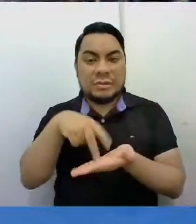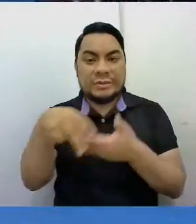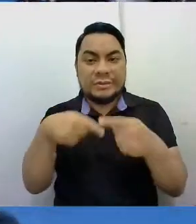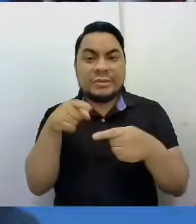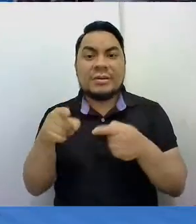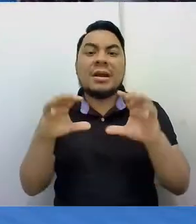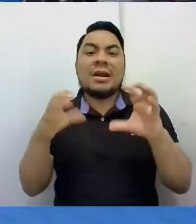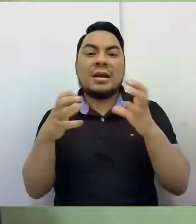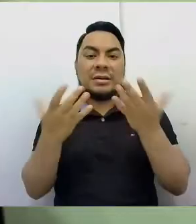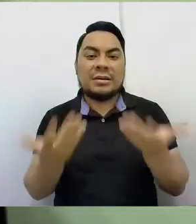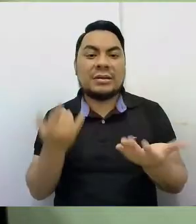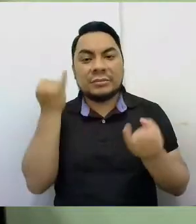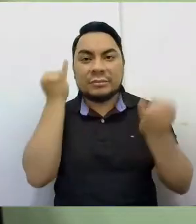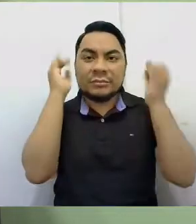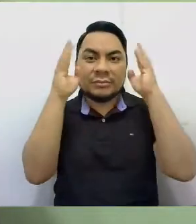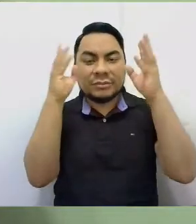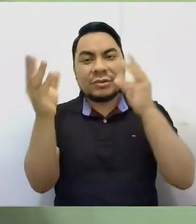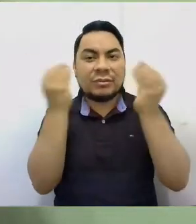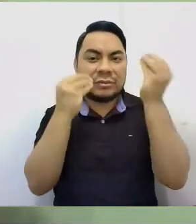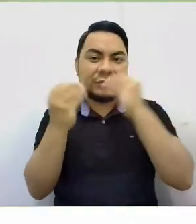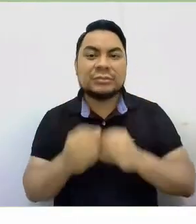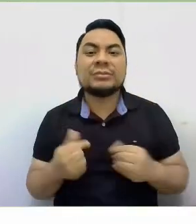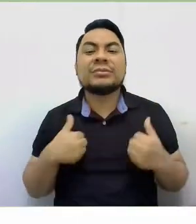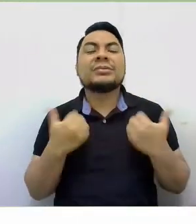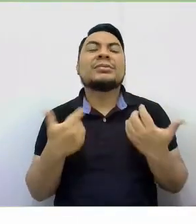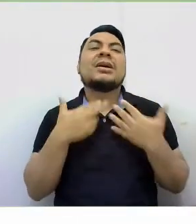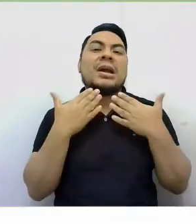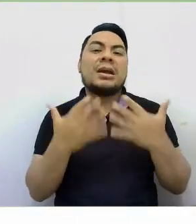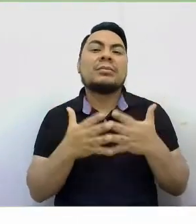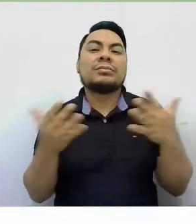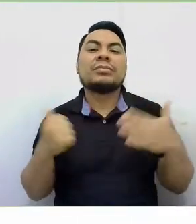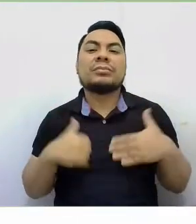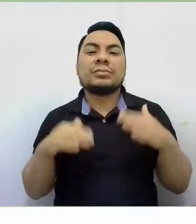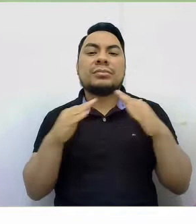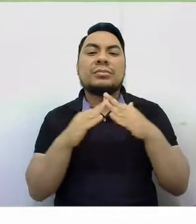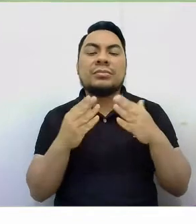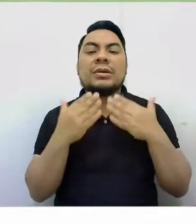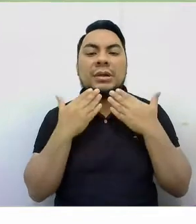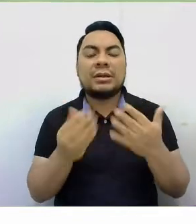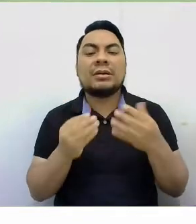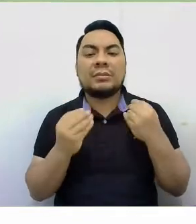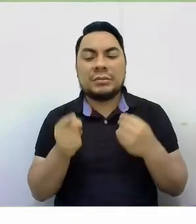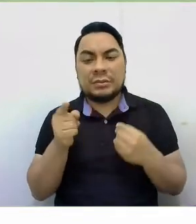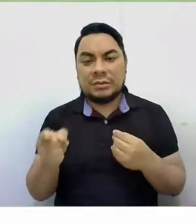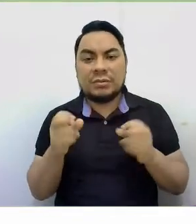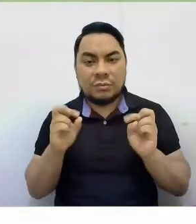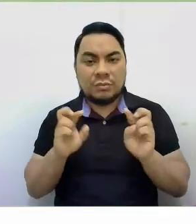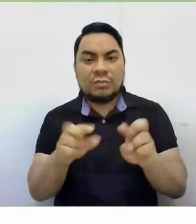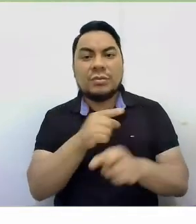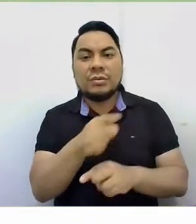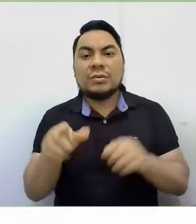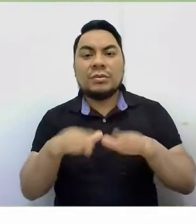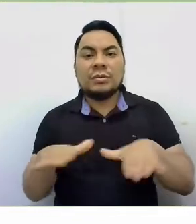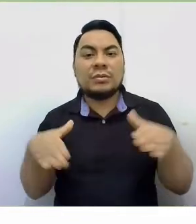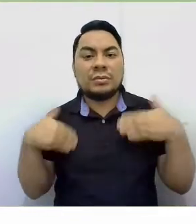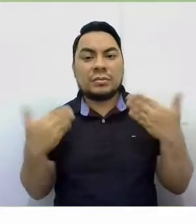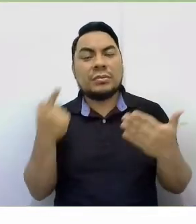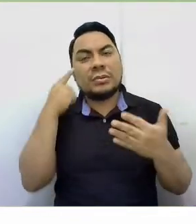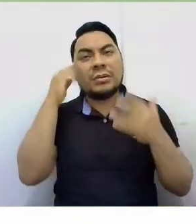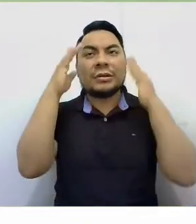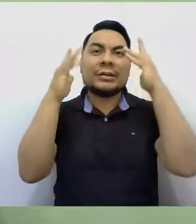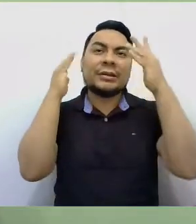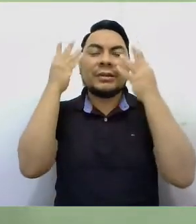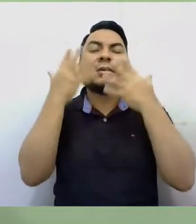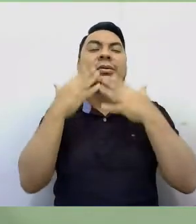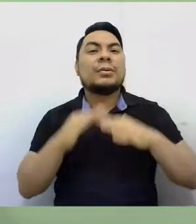creatividad. Así que yo la verdad que le agradezco mucho a la municipalidad, que dé oportunidades a los niños para poderse recrear, para que puedan